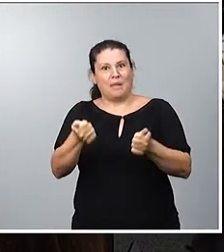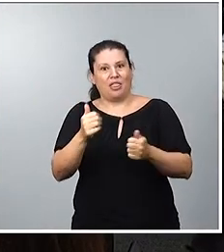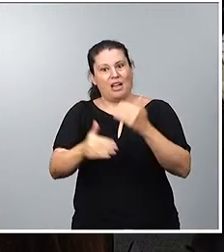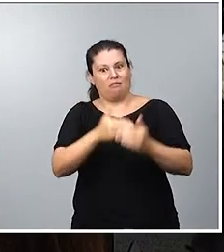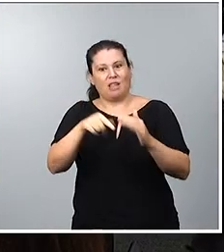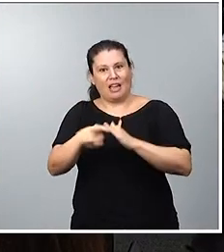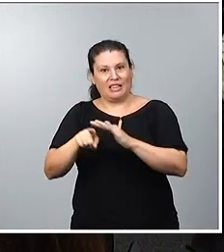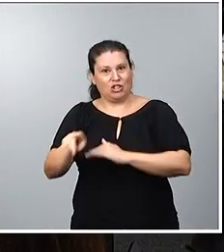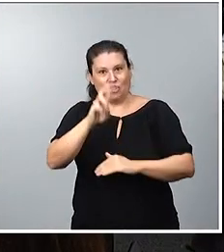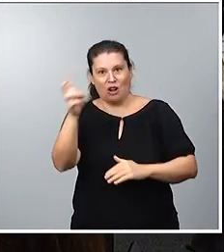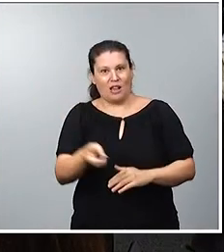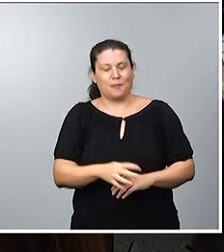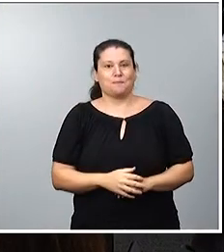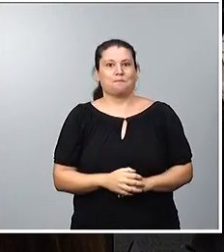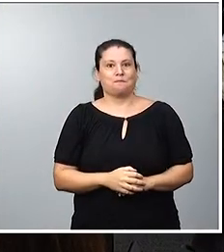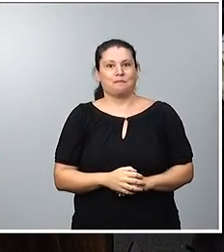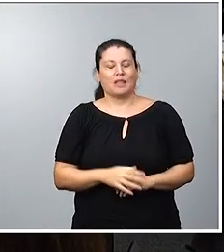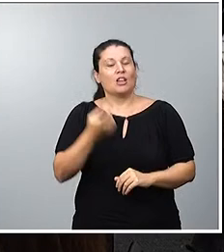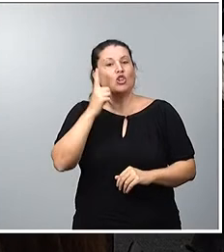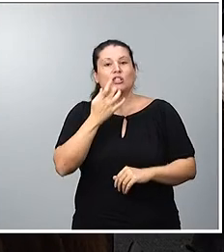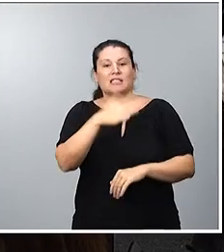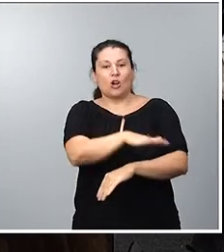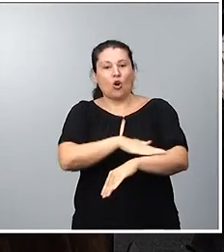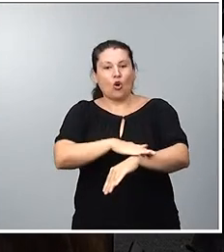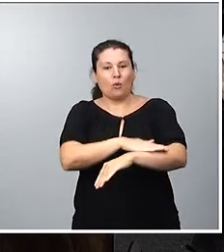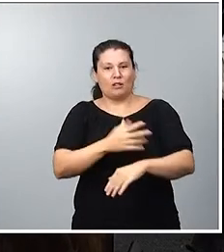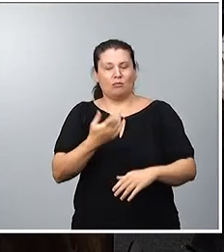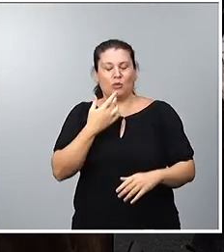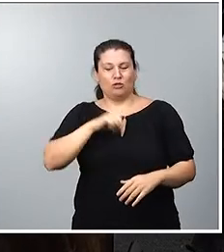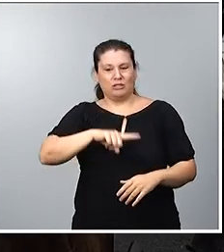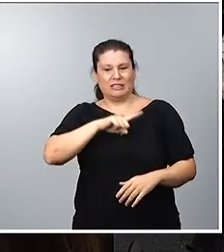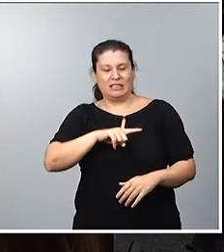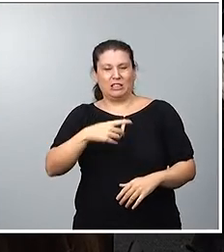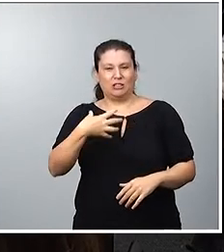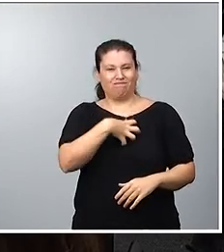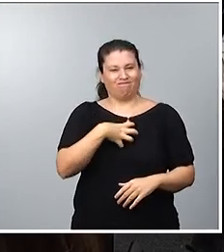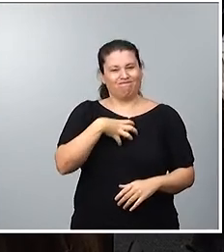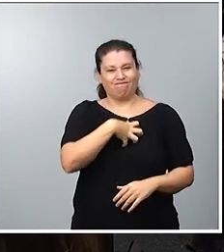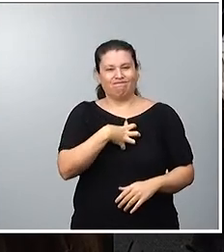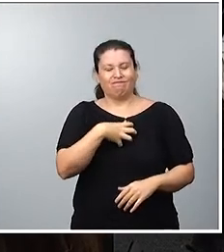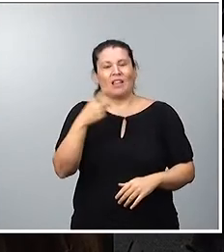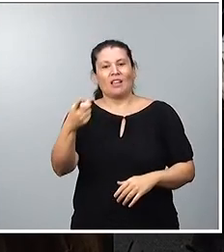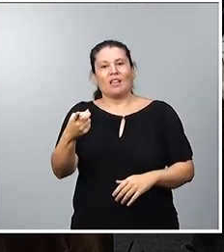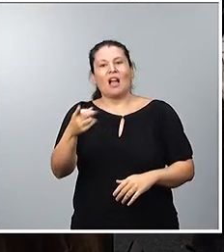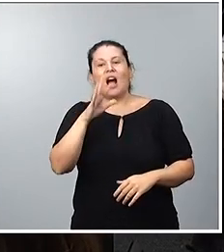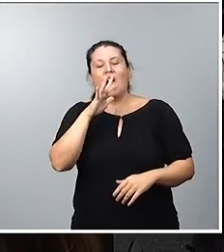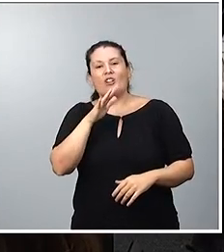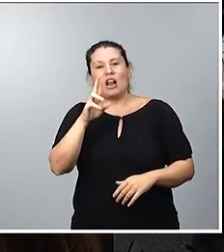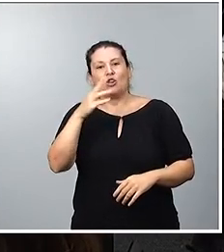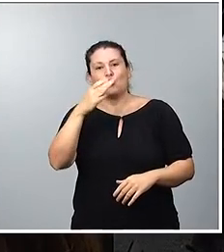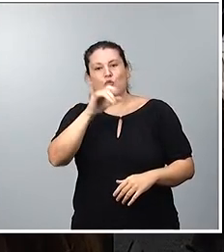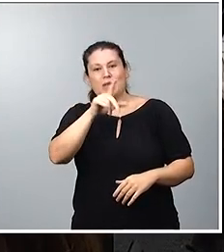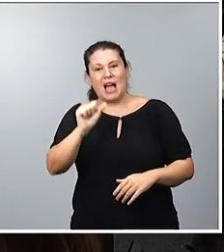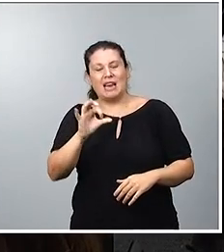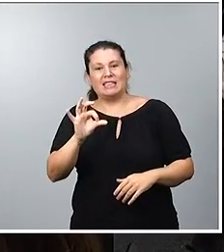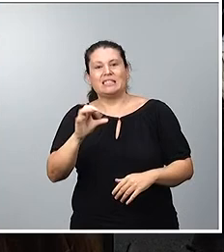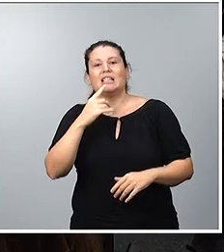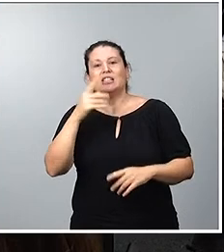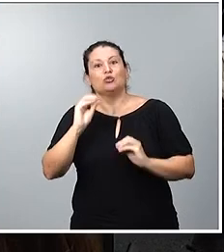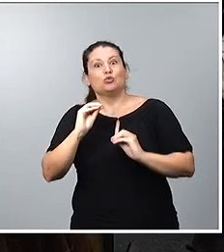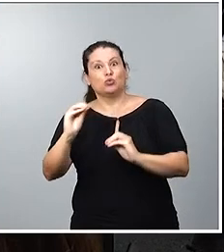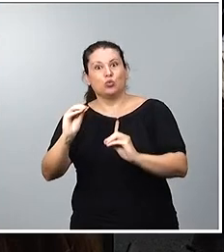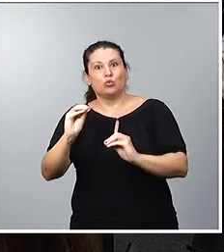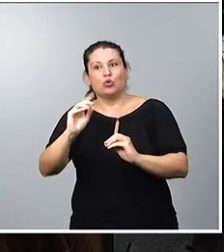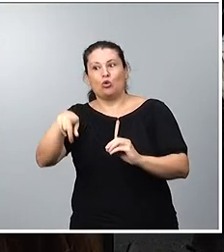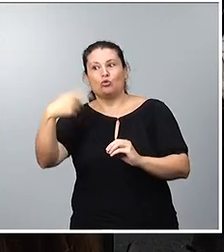queríamos saber si le incomoda al Gobierno de alguna forma el que la mano derecha del señor Rubiales sea ahora su sucesor y el encargado de tutelar el cambio